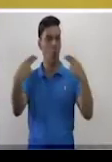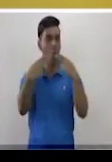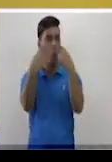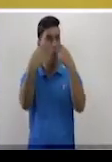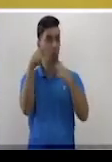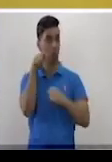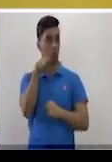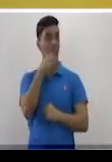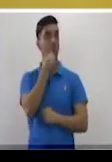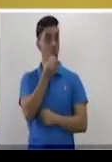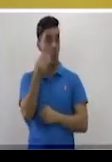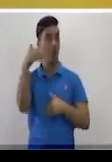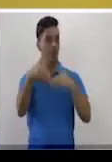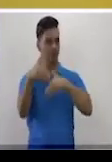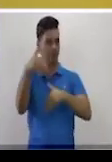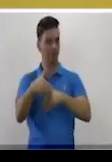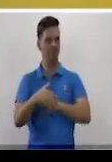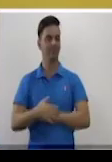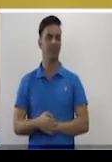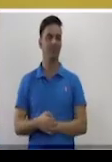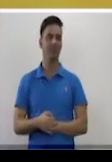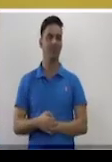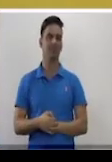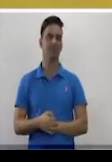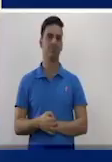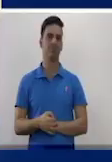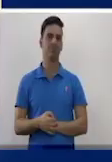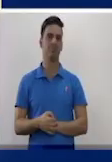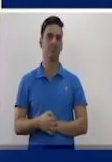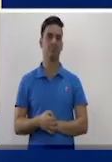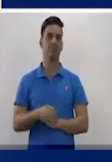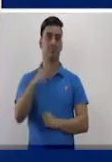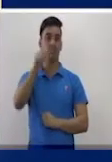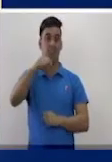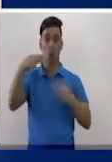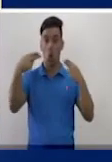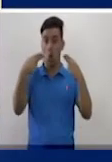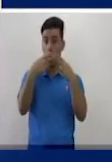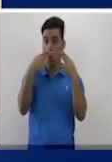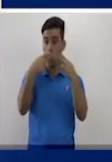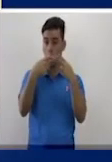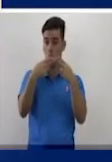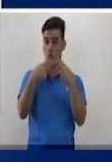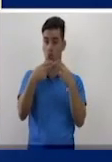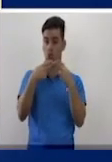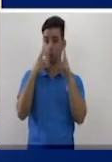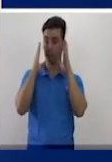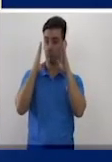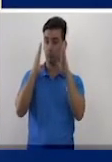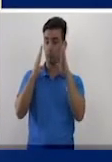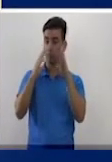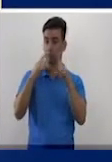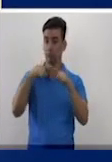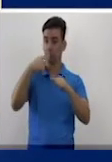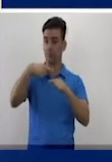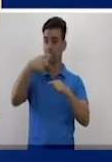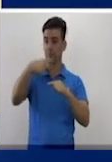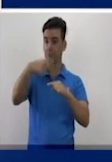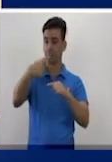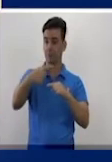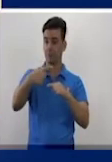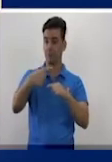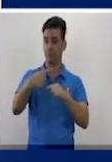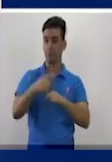puedes participar. Es el concurso que seguro has escuchado todos los años en tu escuela